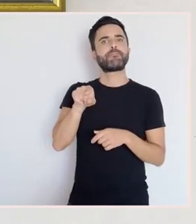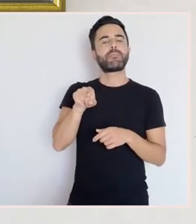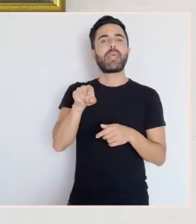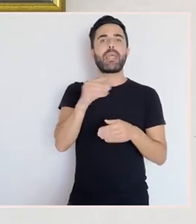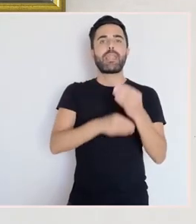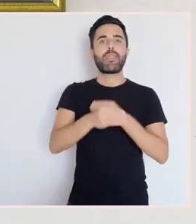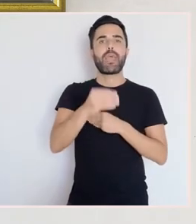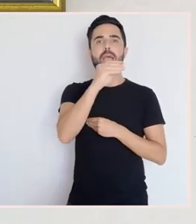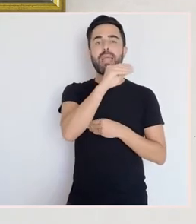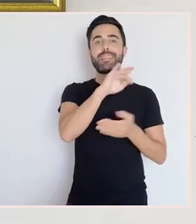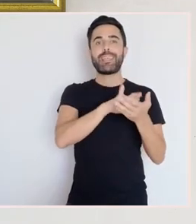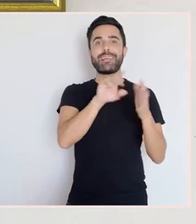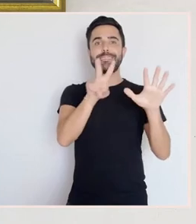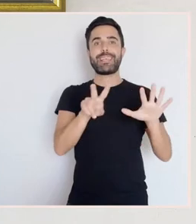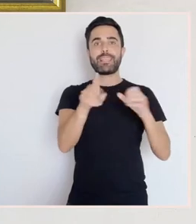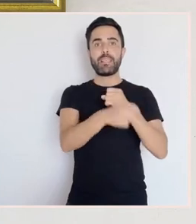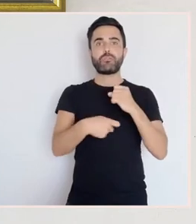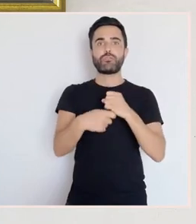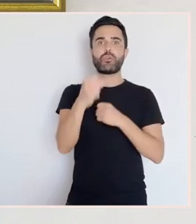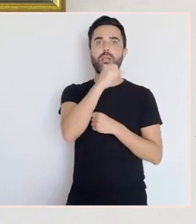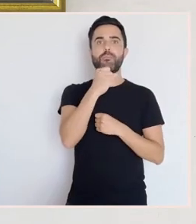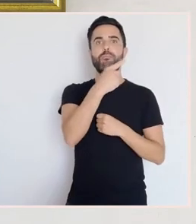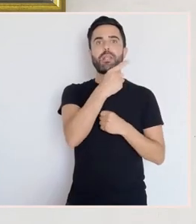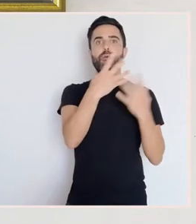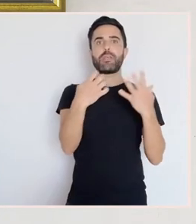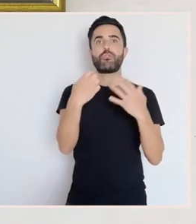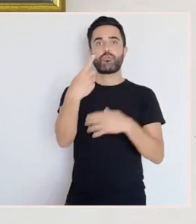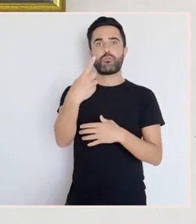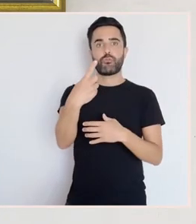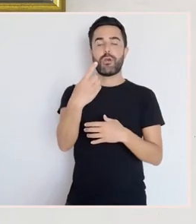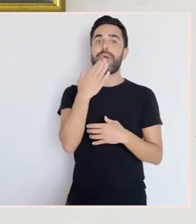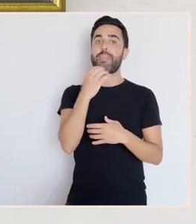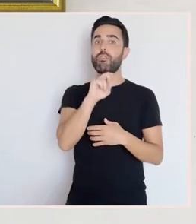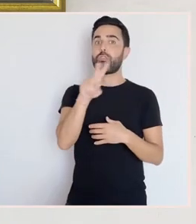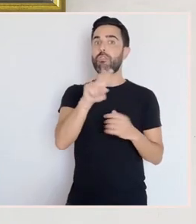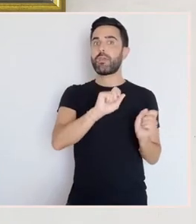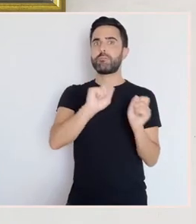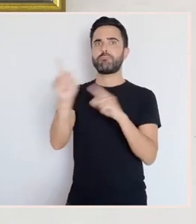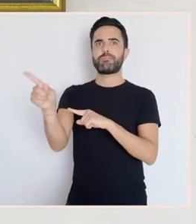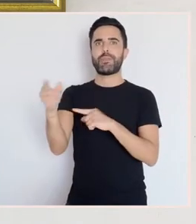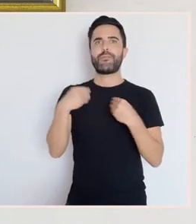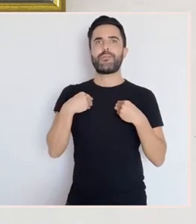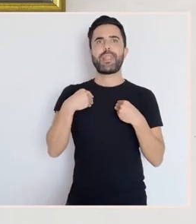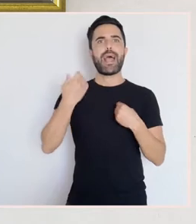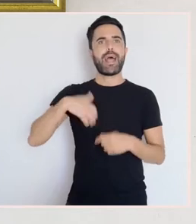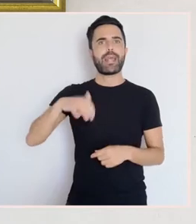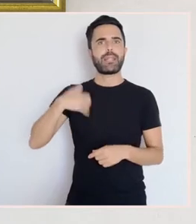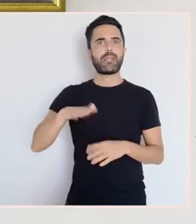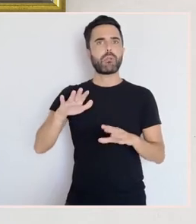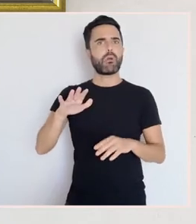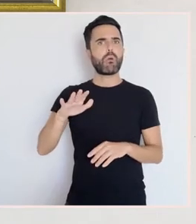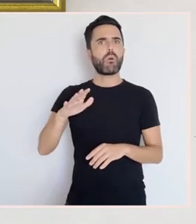1901, marcha con doce anos a Arxentina e cousa curiosa, daquel periodo arxentino non conservamos